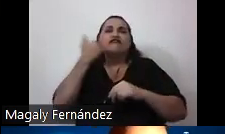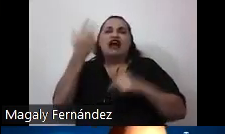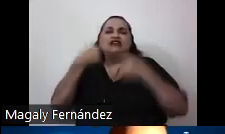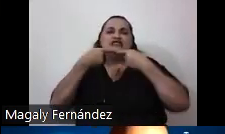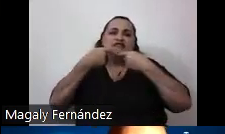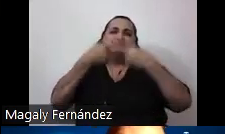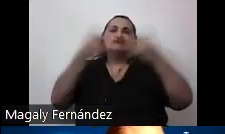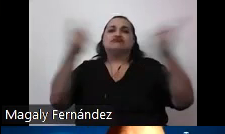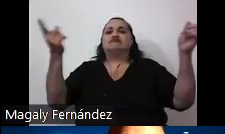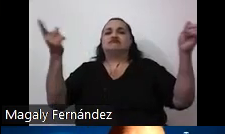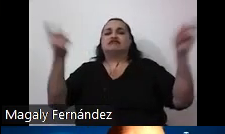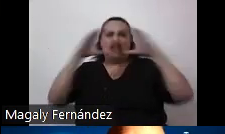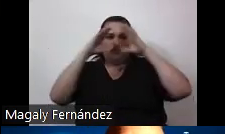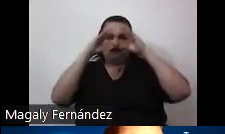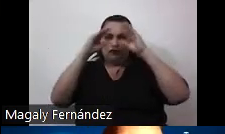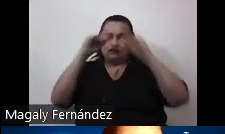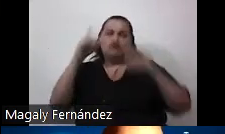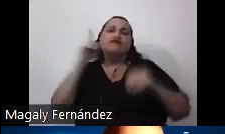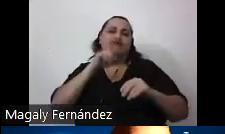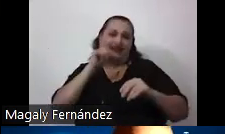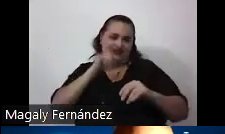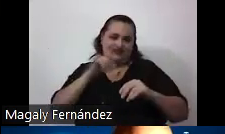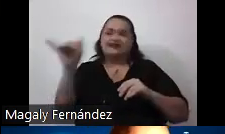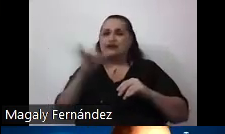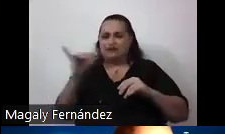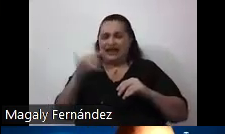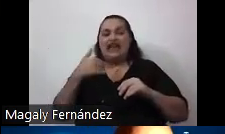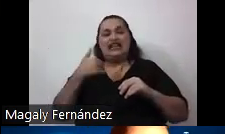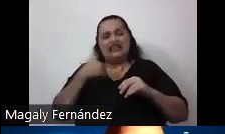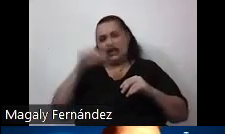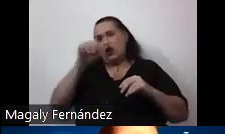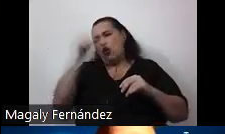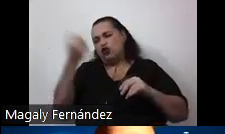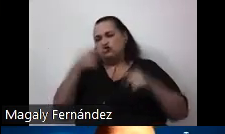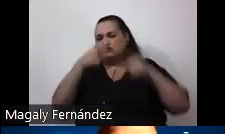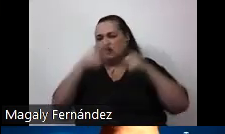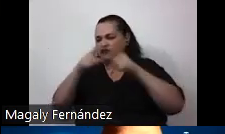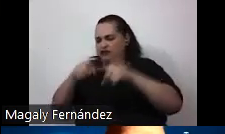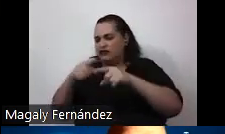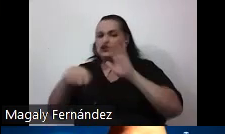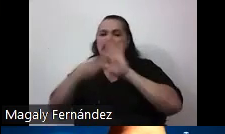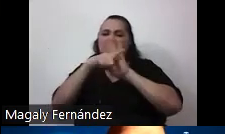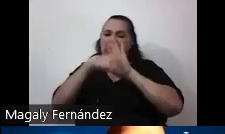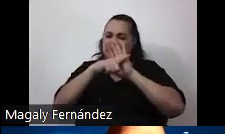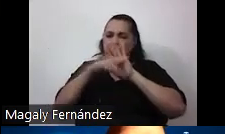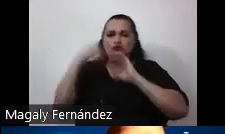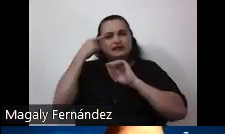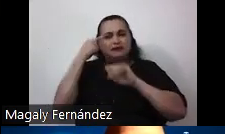información falsa y que tienen otros efectos negativos sobre el pensamiento crítico como por ejemplo